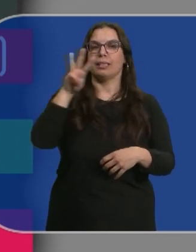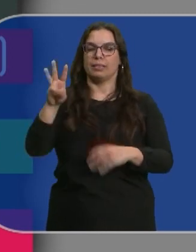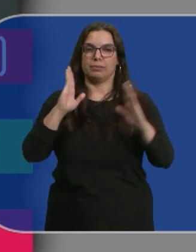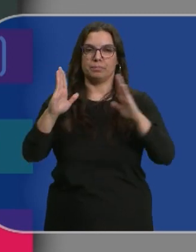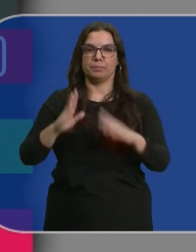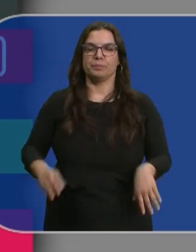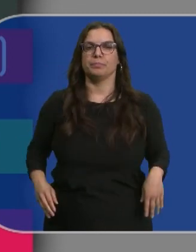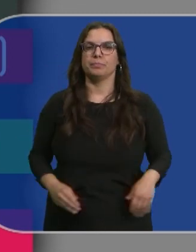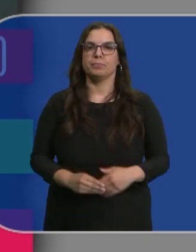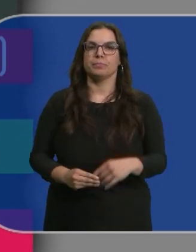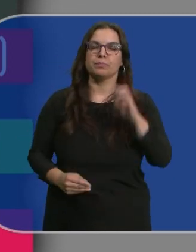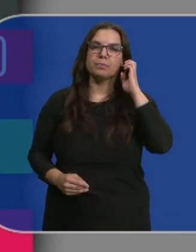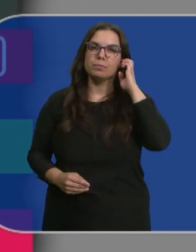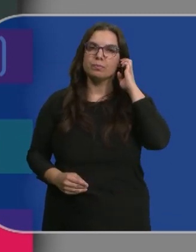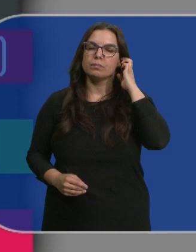33.